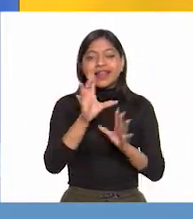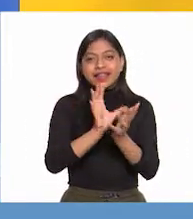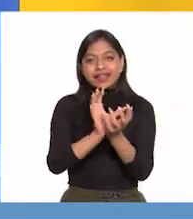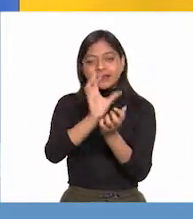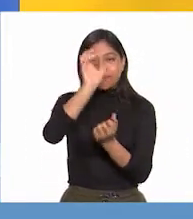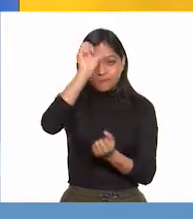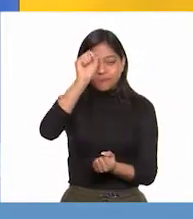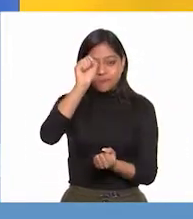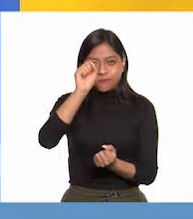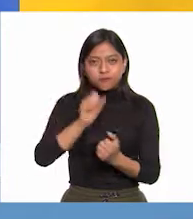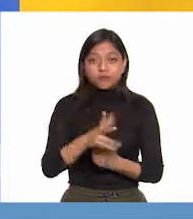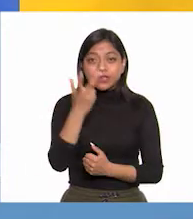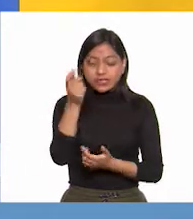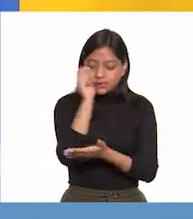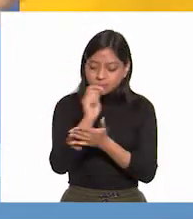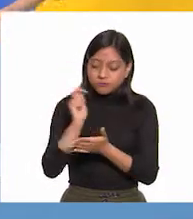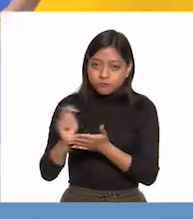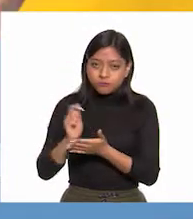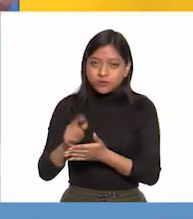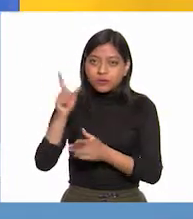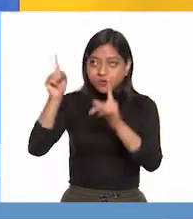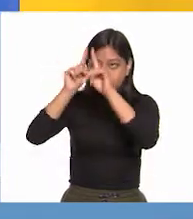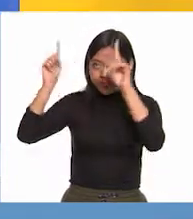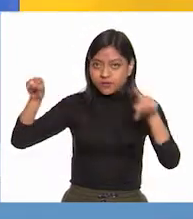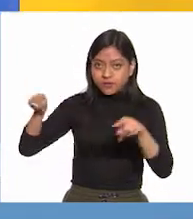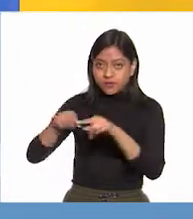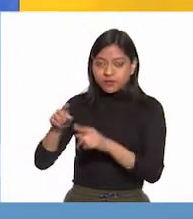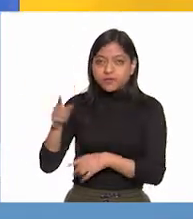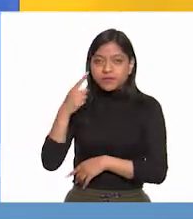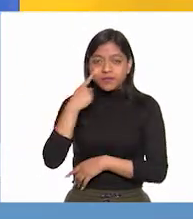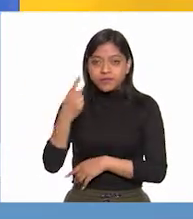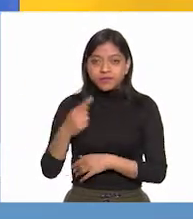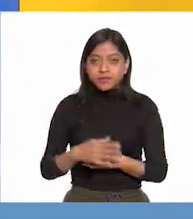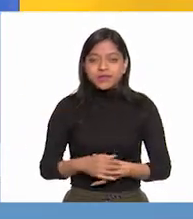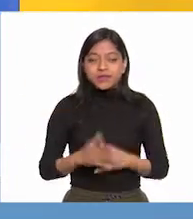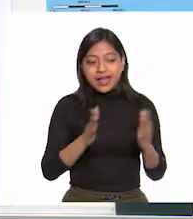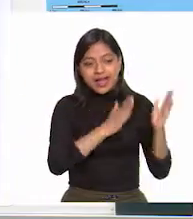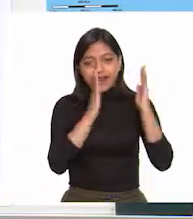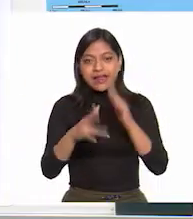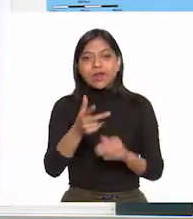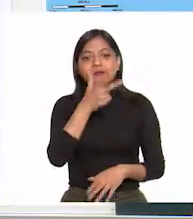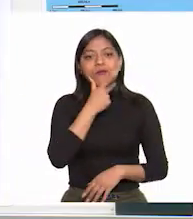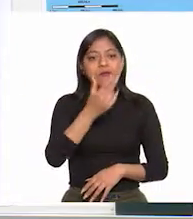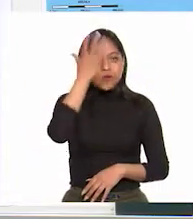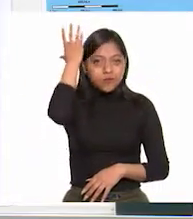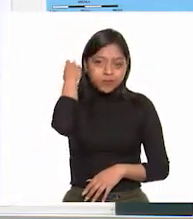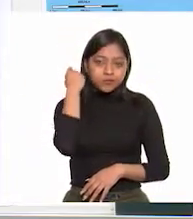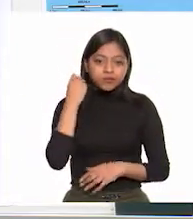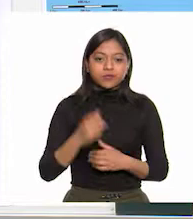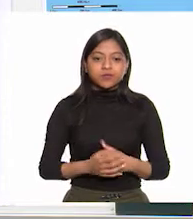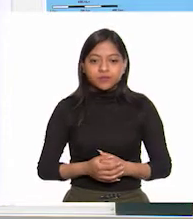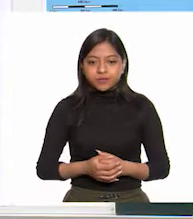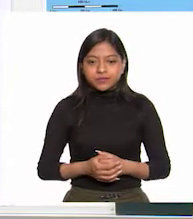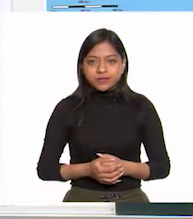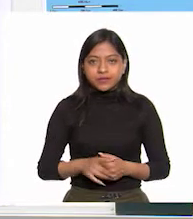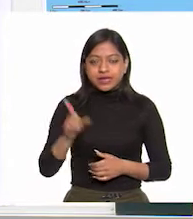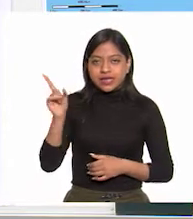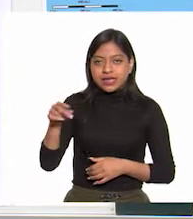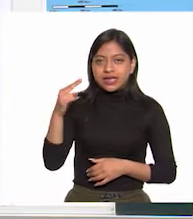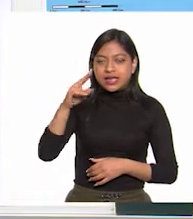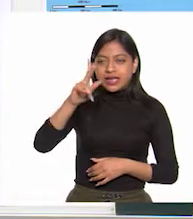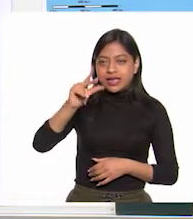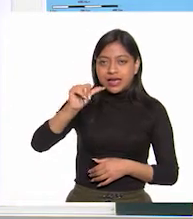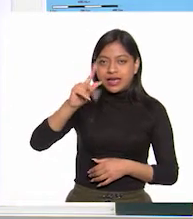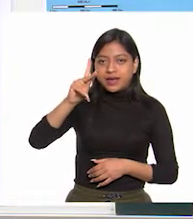eso que ésta está en el pizarrón al lado de Morelos y es conocida como la Constitución de Apatzingán